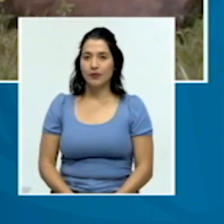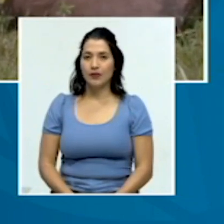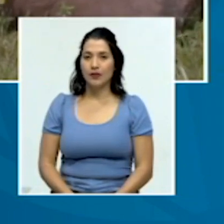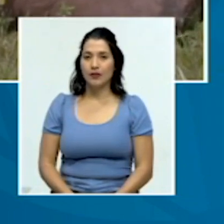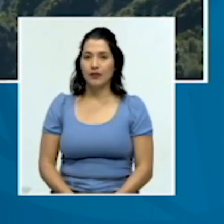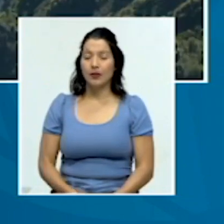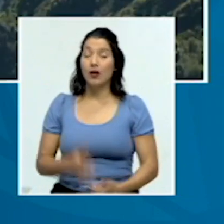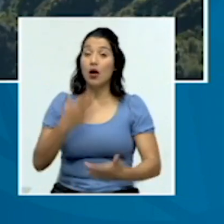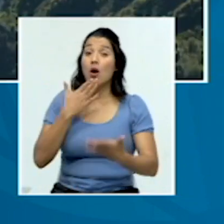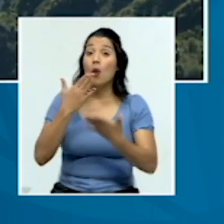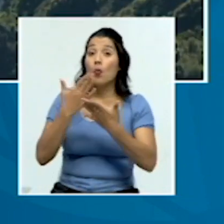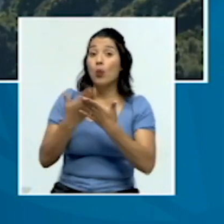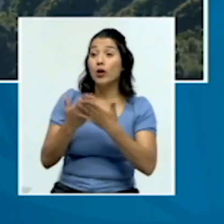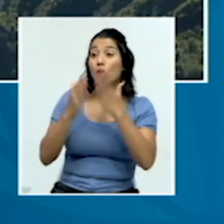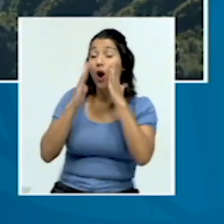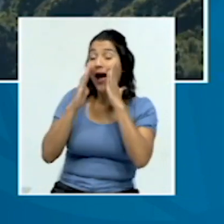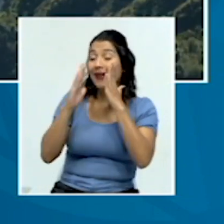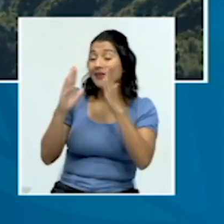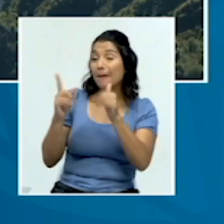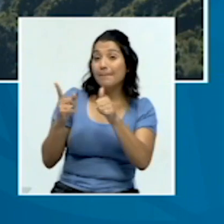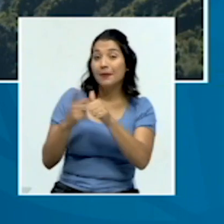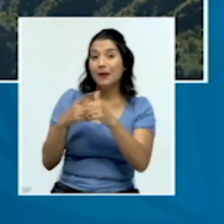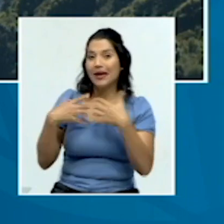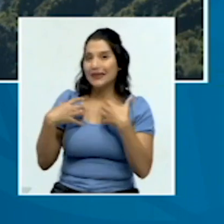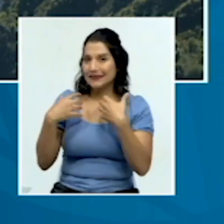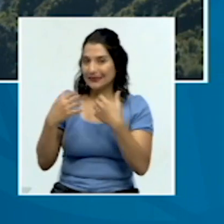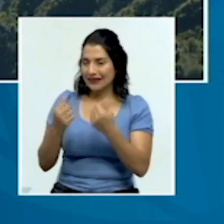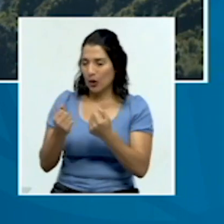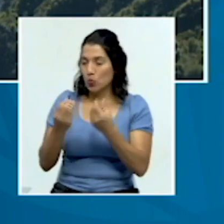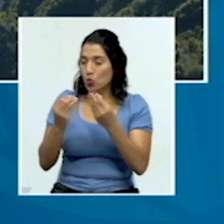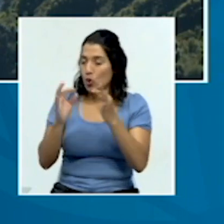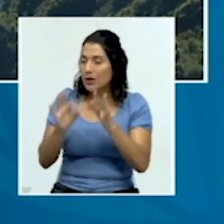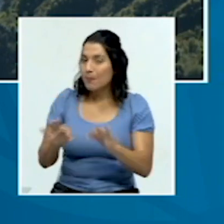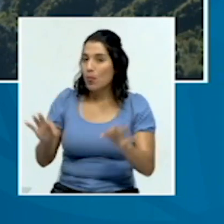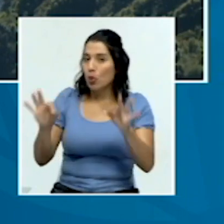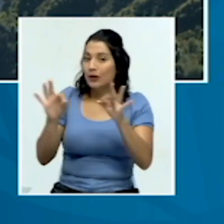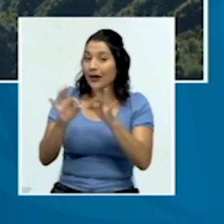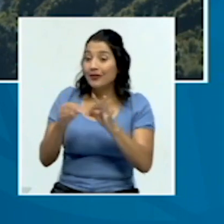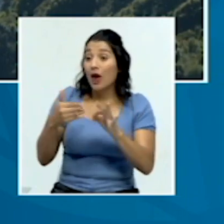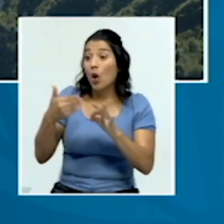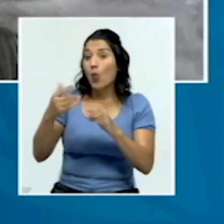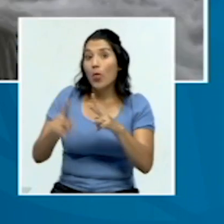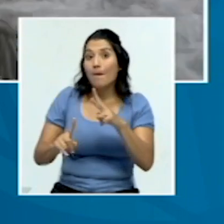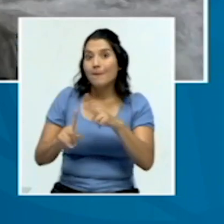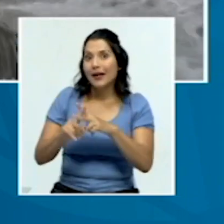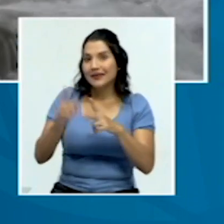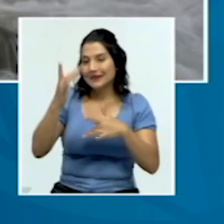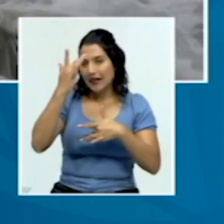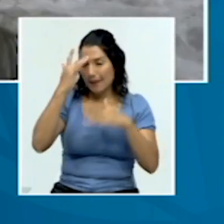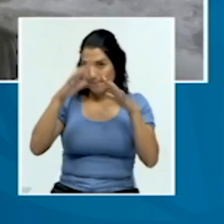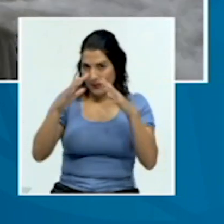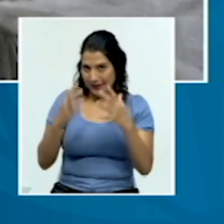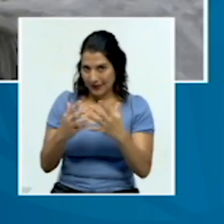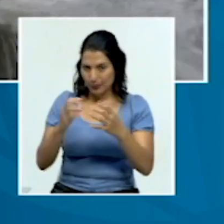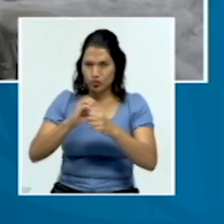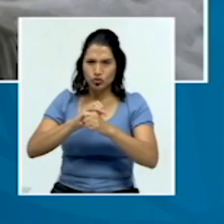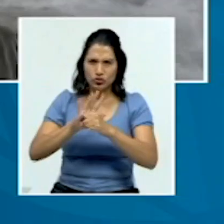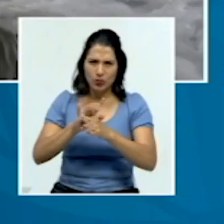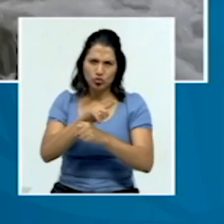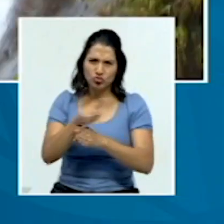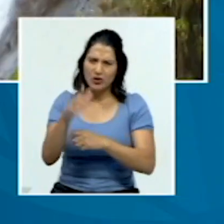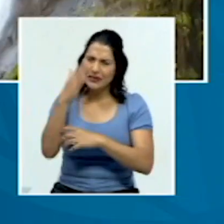Bueno, la atención primaria en salud es vital cuando aparece una pandemia. El SARS-CoV-2, que afectó, todos saben,